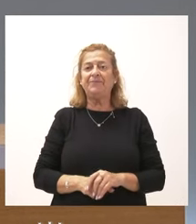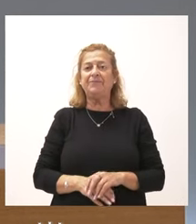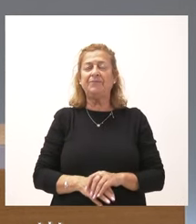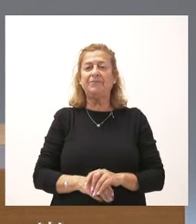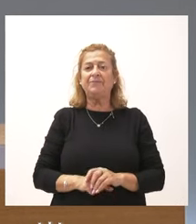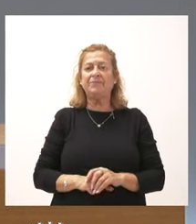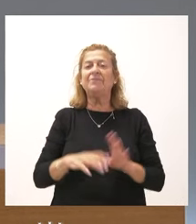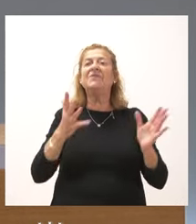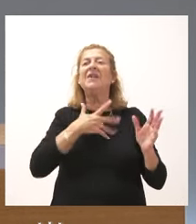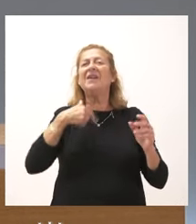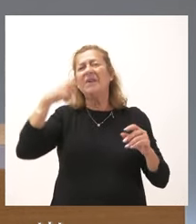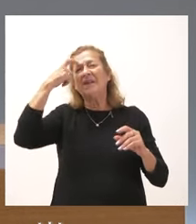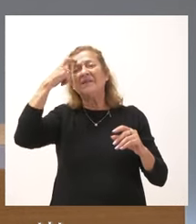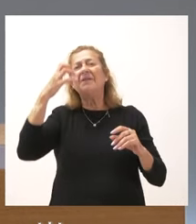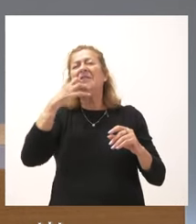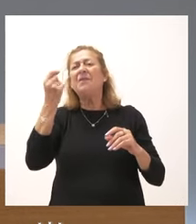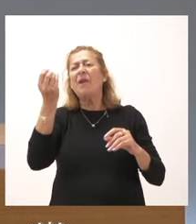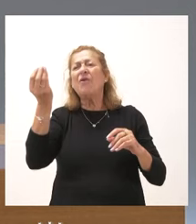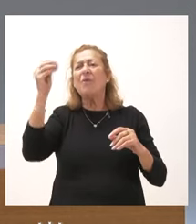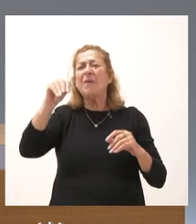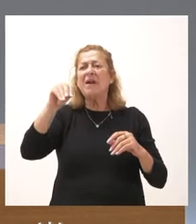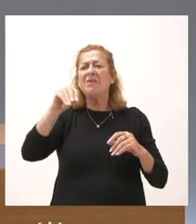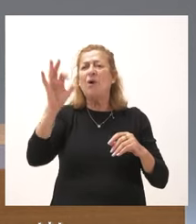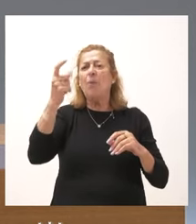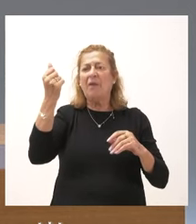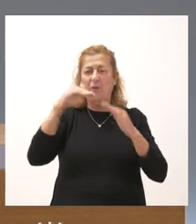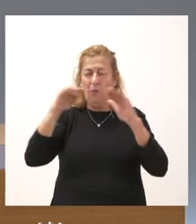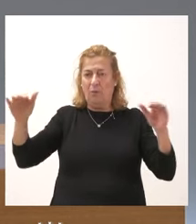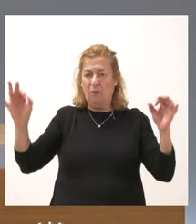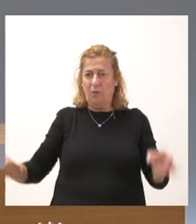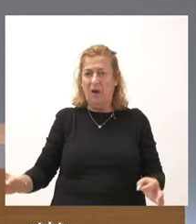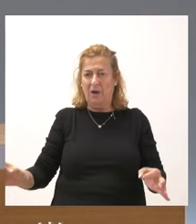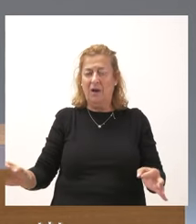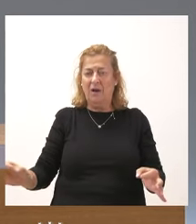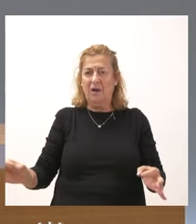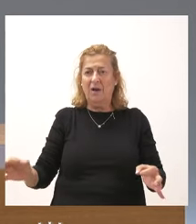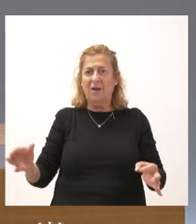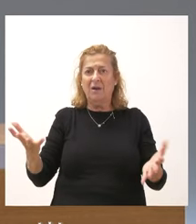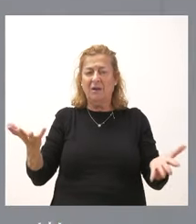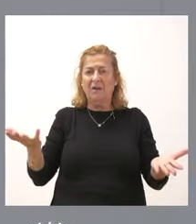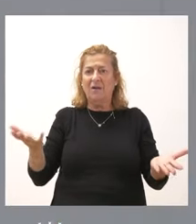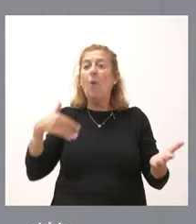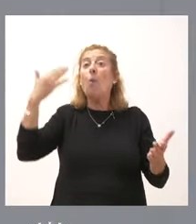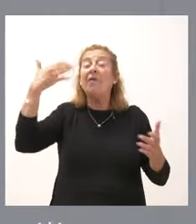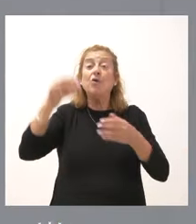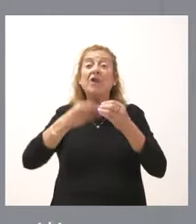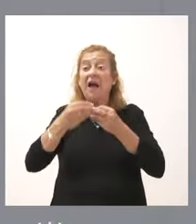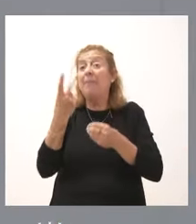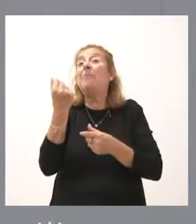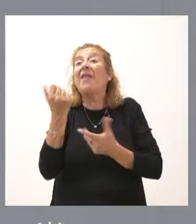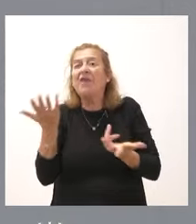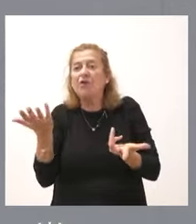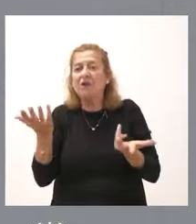¿Cuándo se va a saber si se va a incrementar el precio o se va a mantener más adelante? Cuando se fijen, los precios son